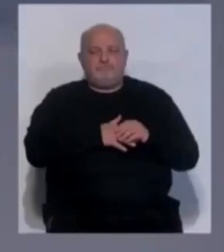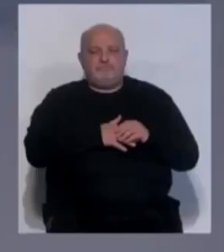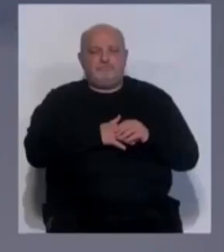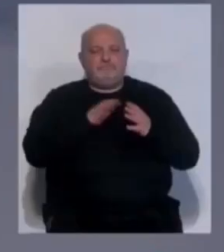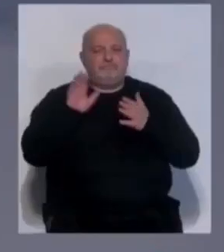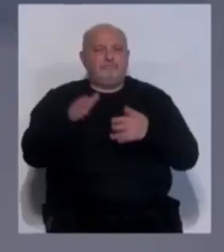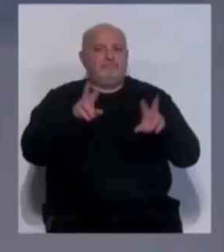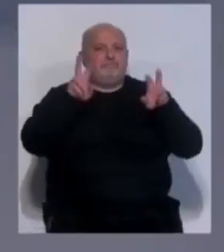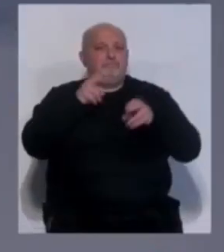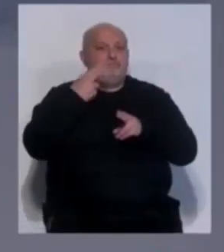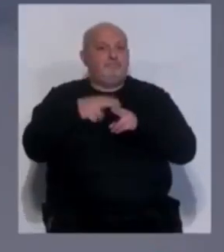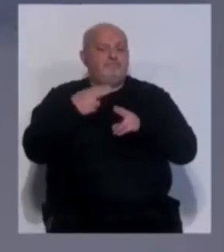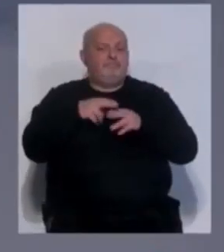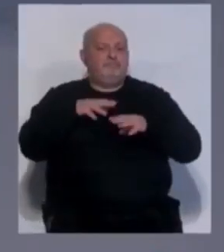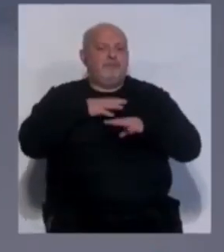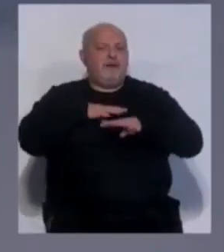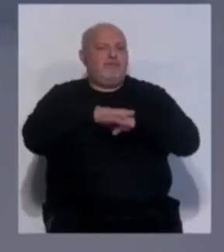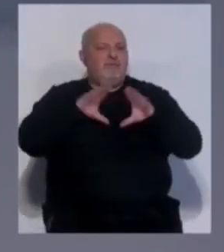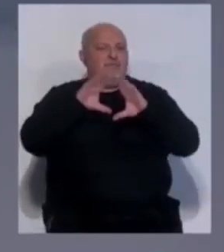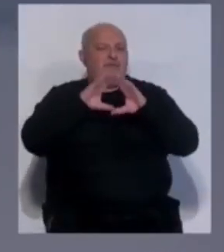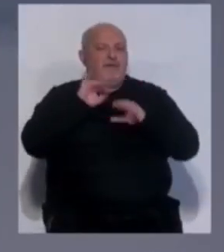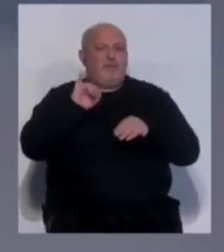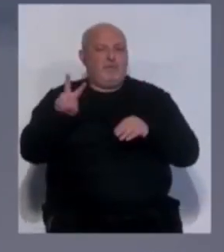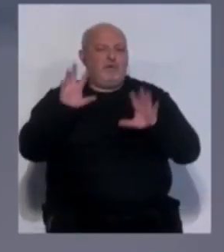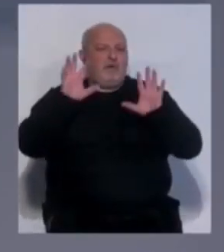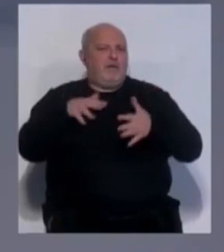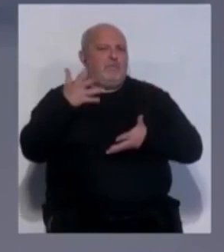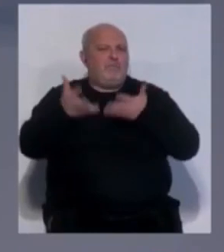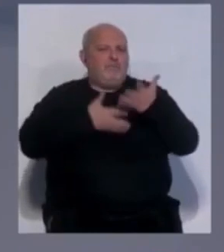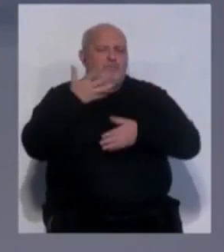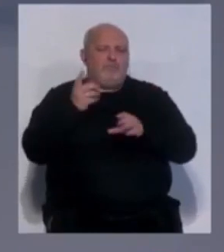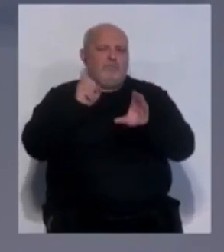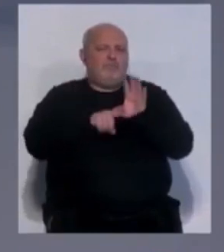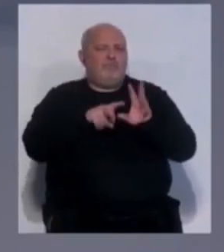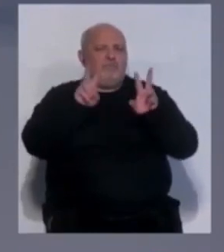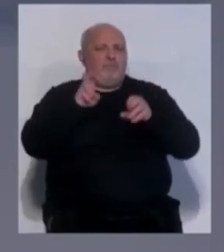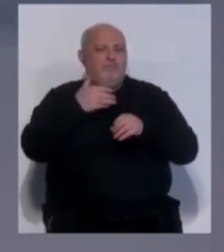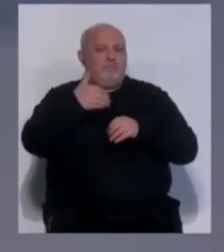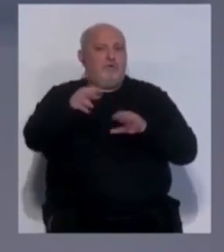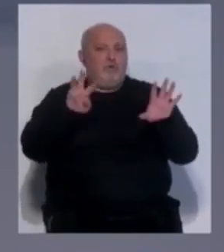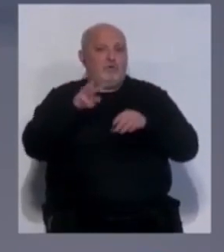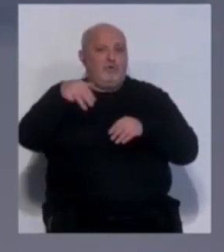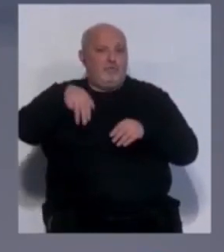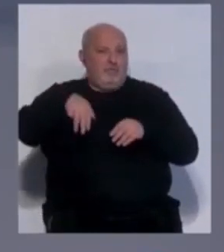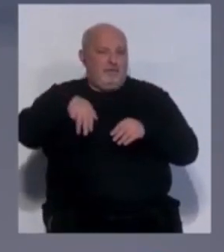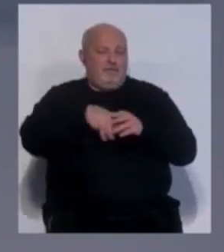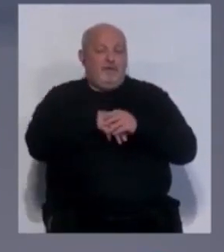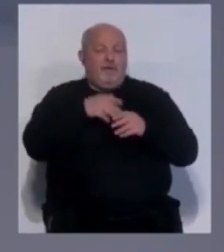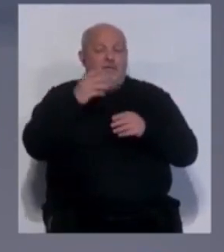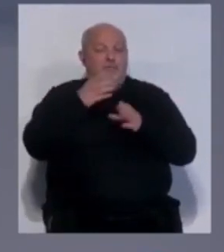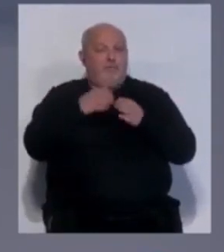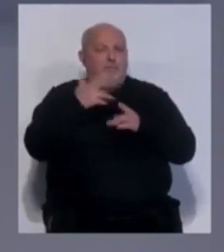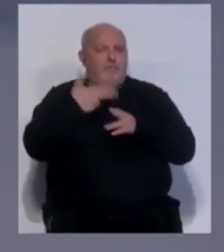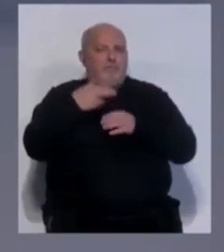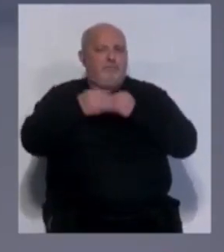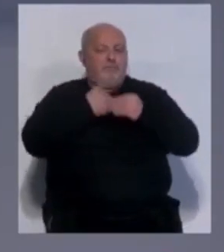En clave política, la Red Feminista de Izquierda Unida de Cádiz ha animado a secundar los actos del próximo 8 de marzo. La formación política va a